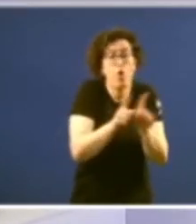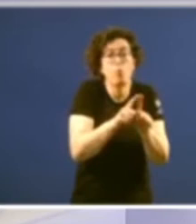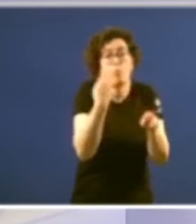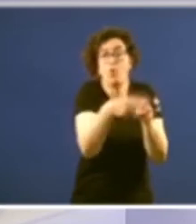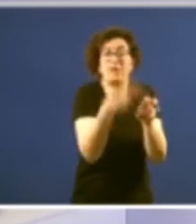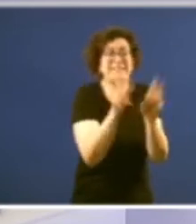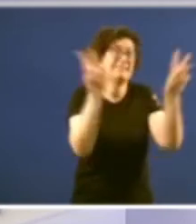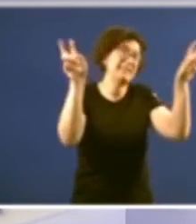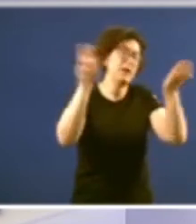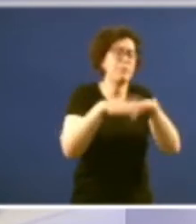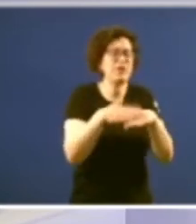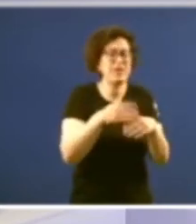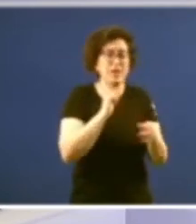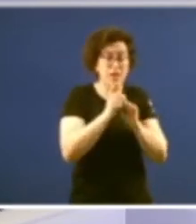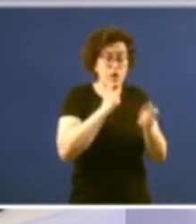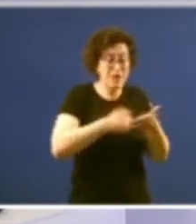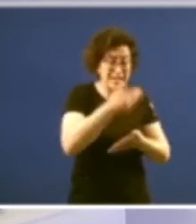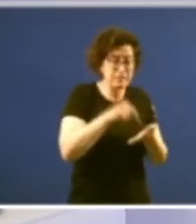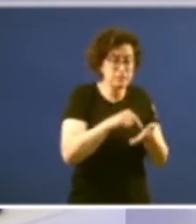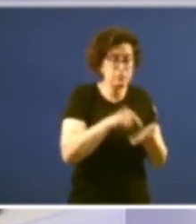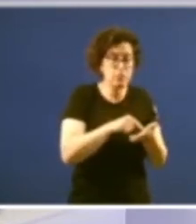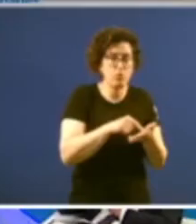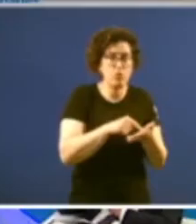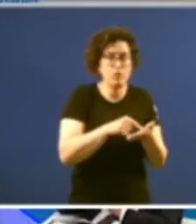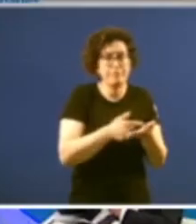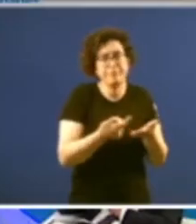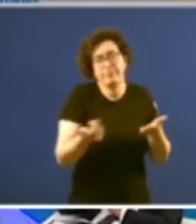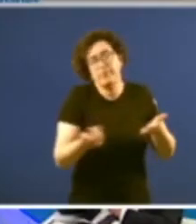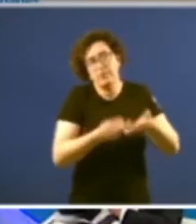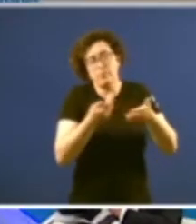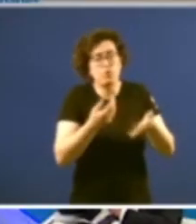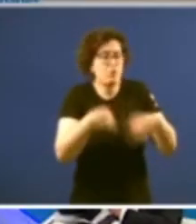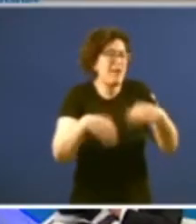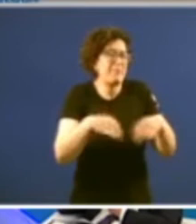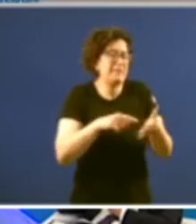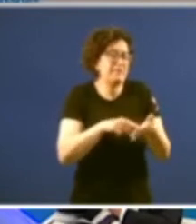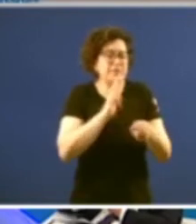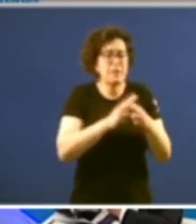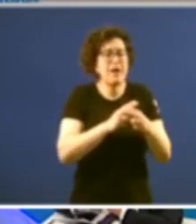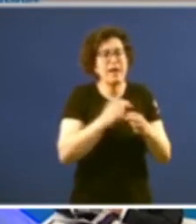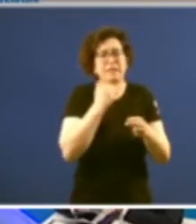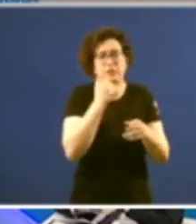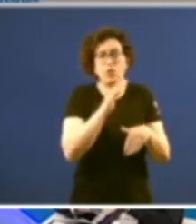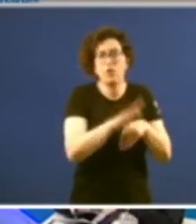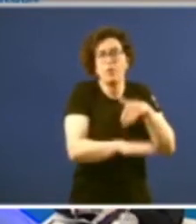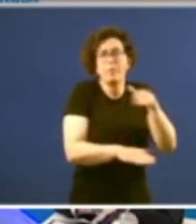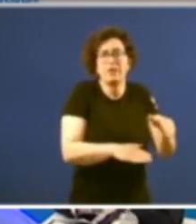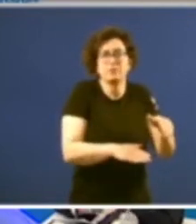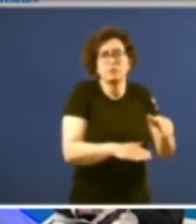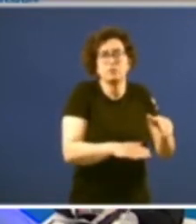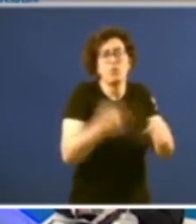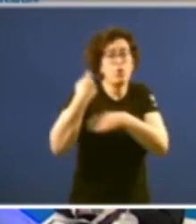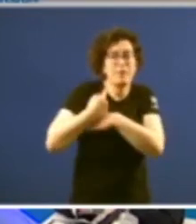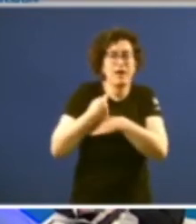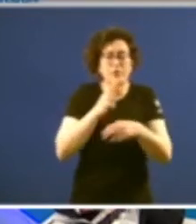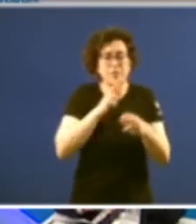posto que o xornalismo non era en sí mismo unha estación términ e normalmente era un paso casi obrigado cara a